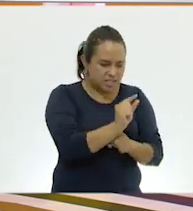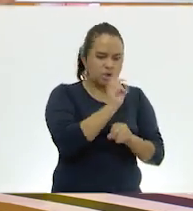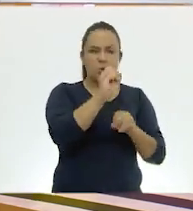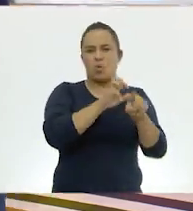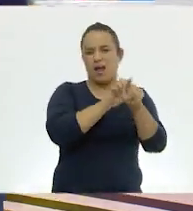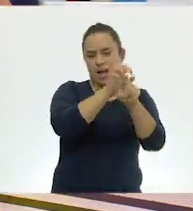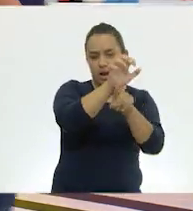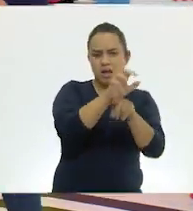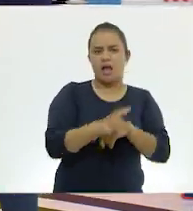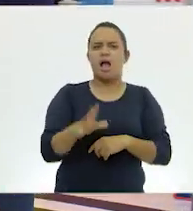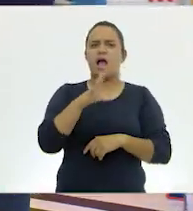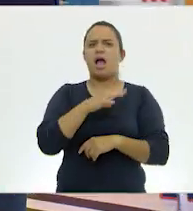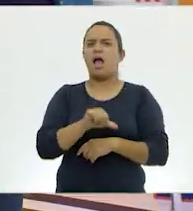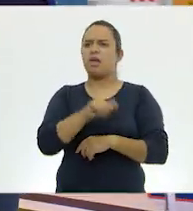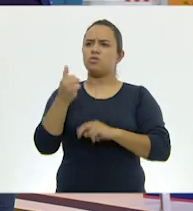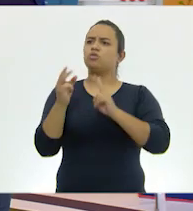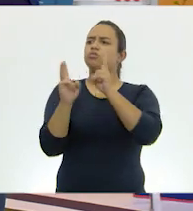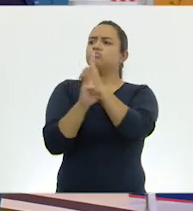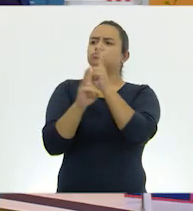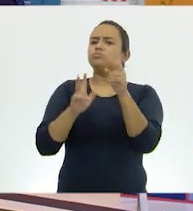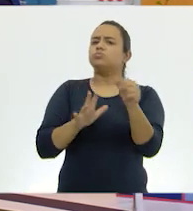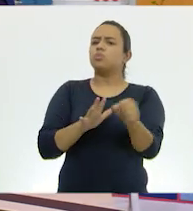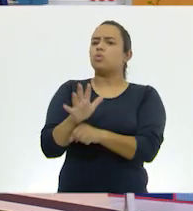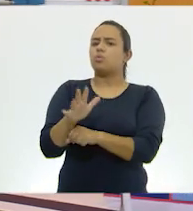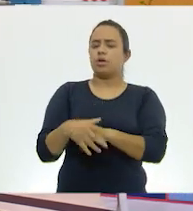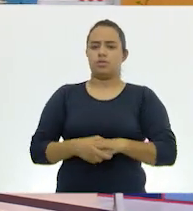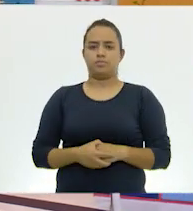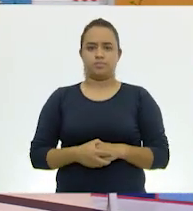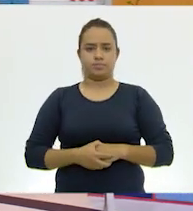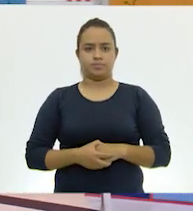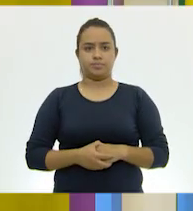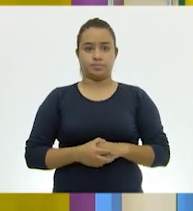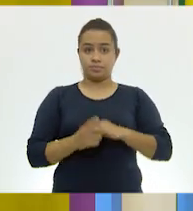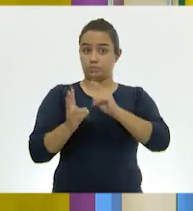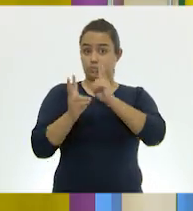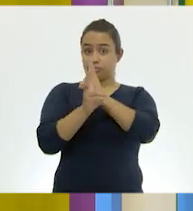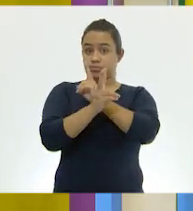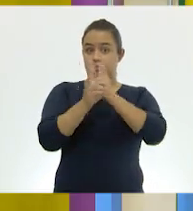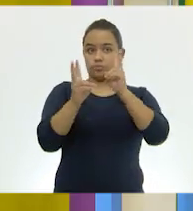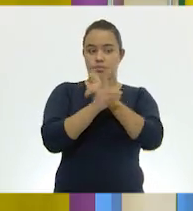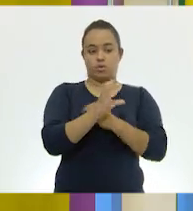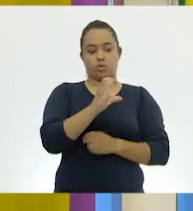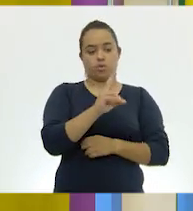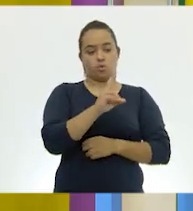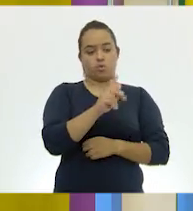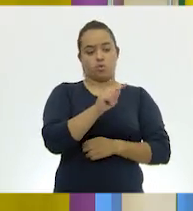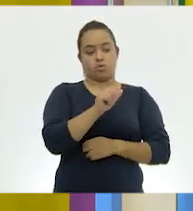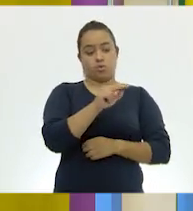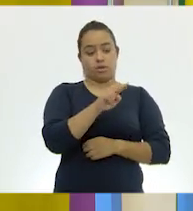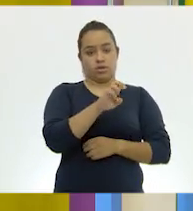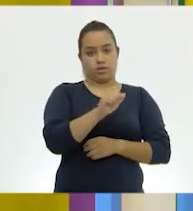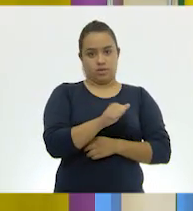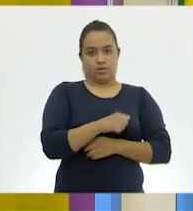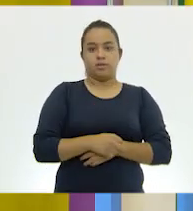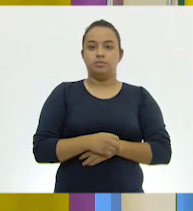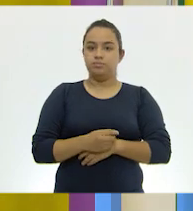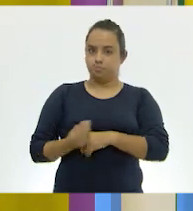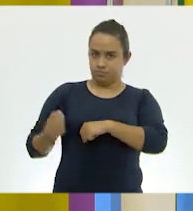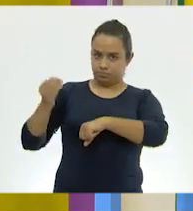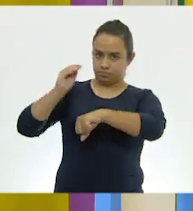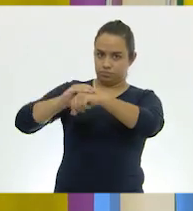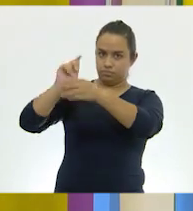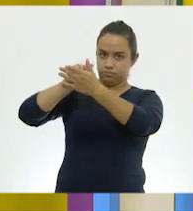¿qué otro tipo de respiración vimos? Eh, vimos la respiración cutánea. Muy bien, vamos a ponerla aquí.